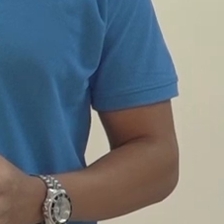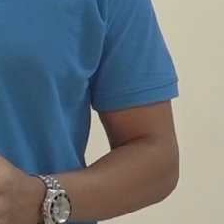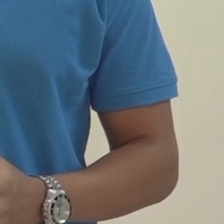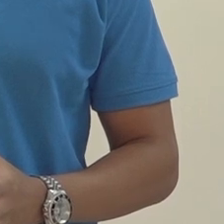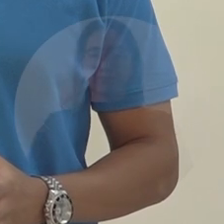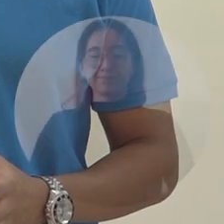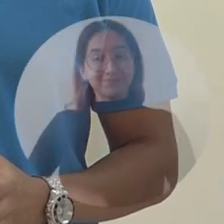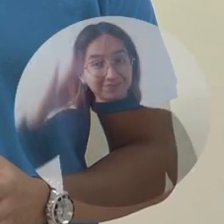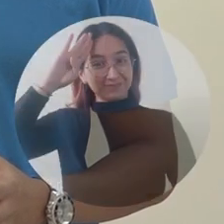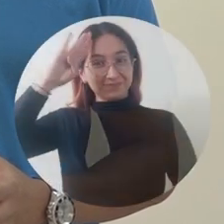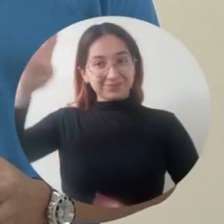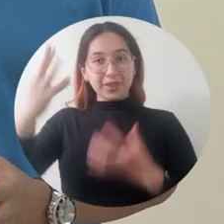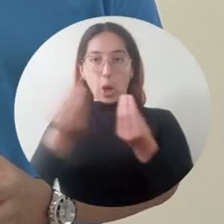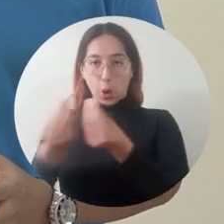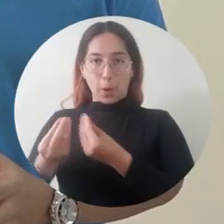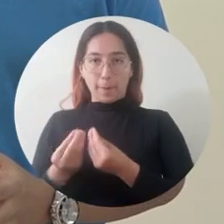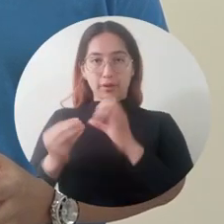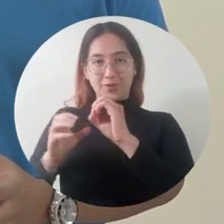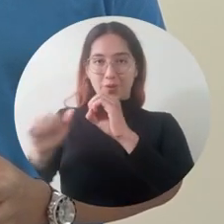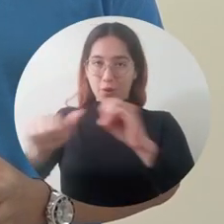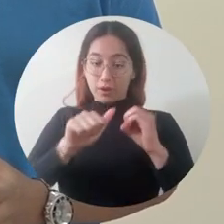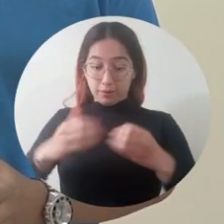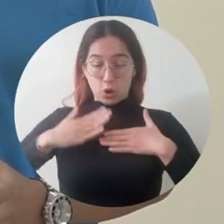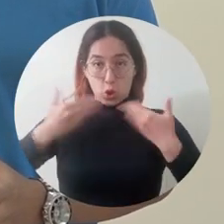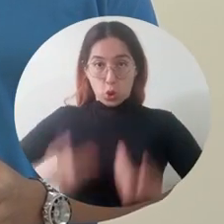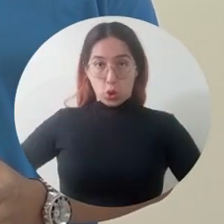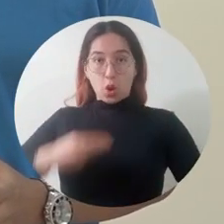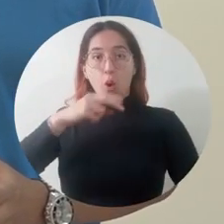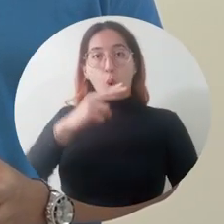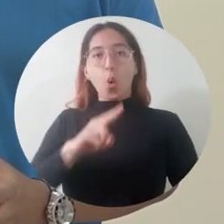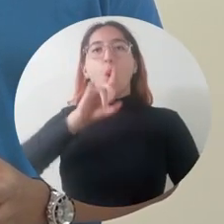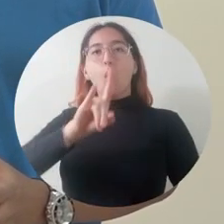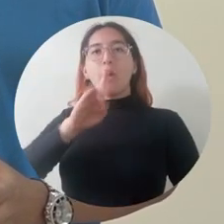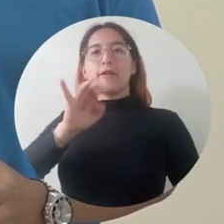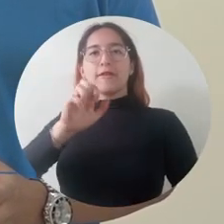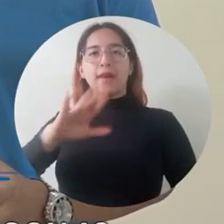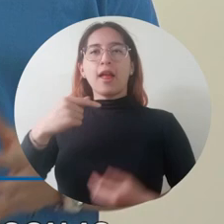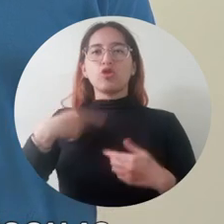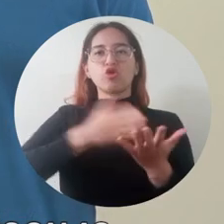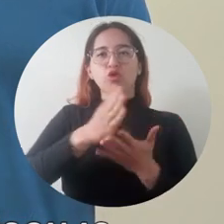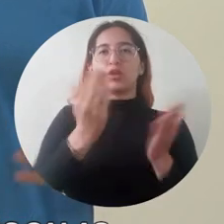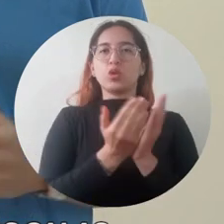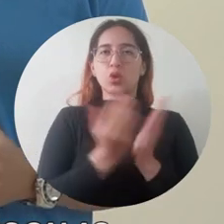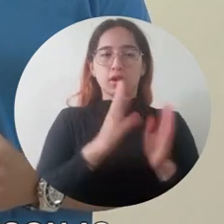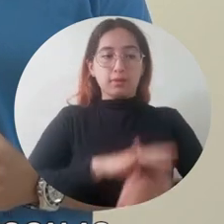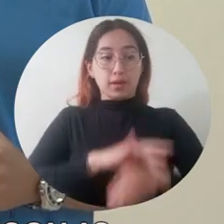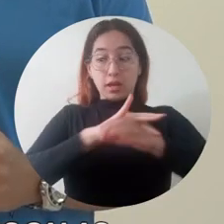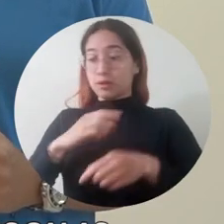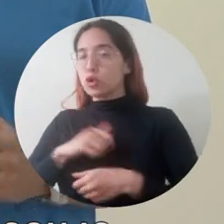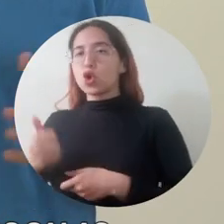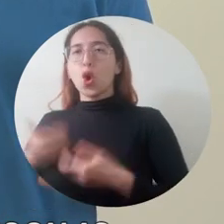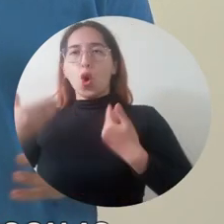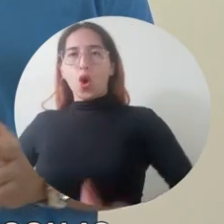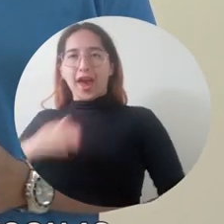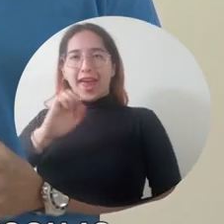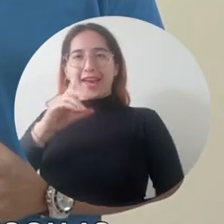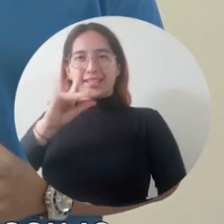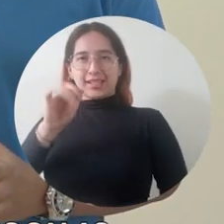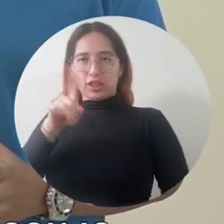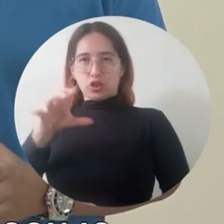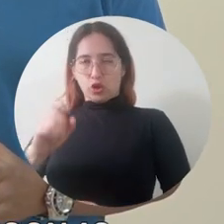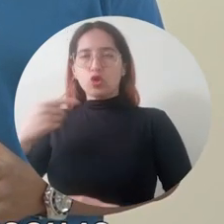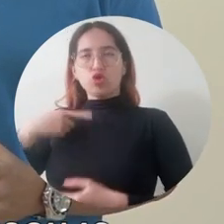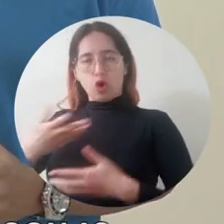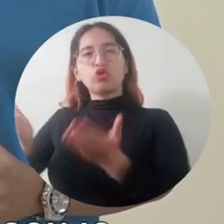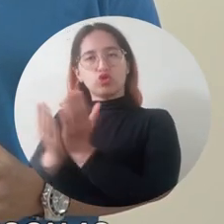Hola compañeros y compañeras, mi nombre es Hubert Guevara y soy estudiante del programa de Medicina. Y mi nombre es Edinson Campos y soy estudiante del